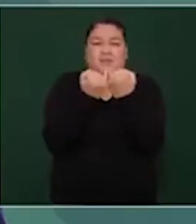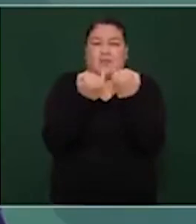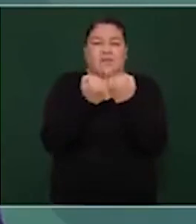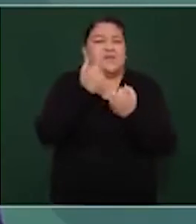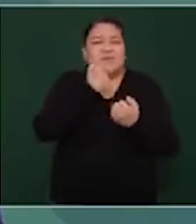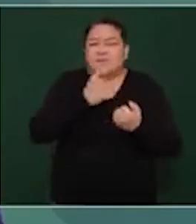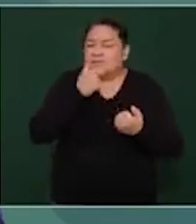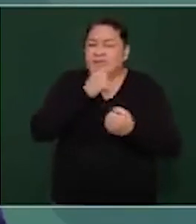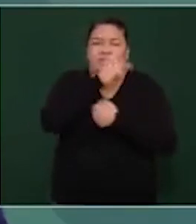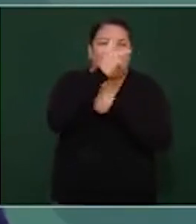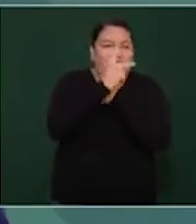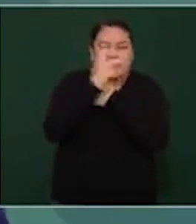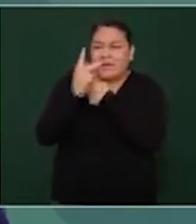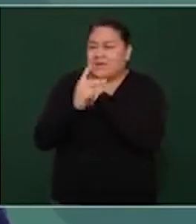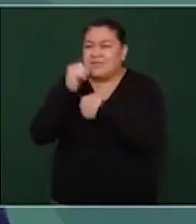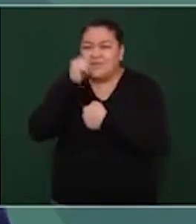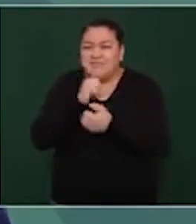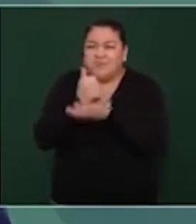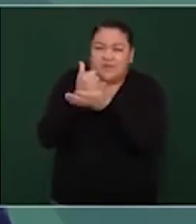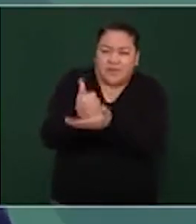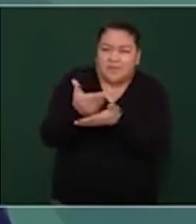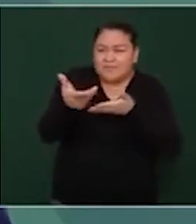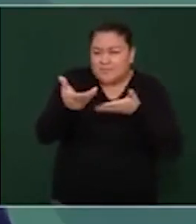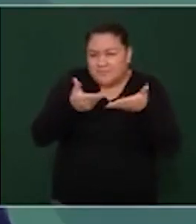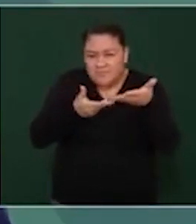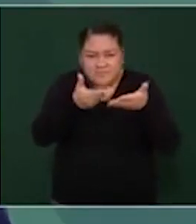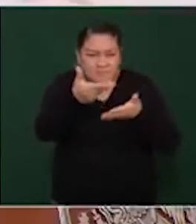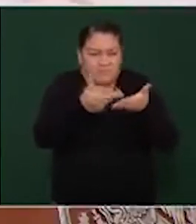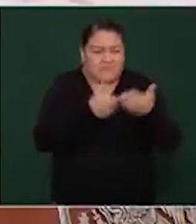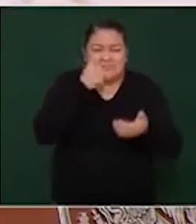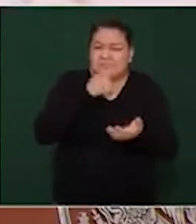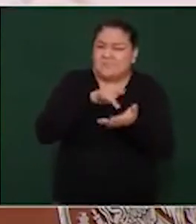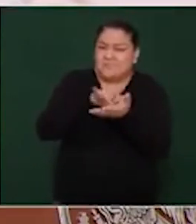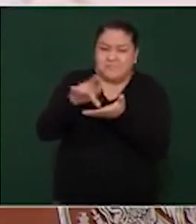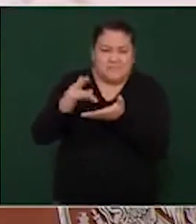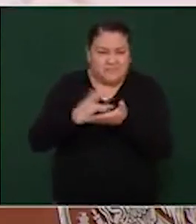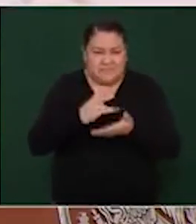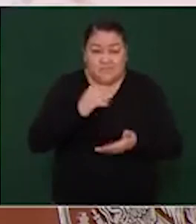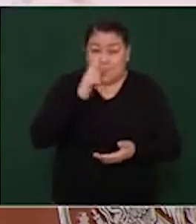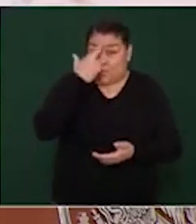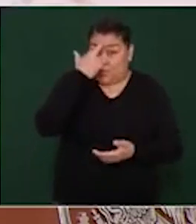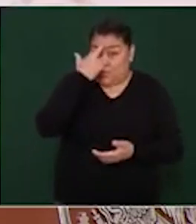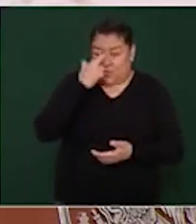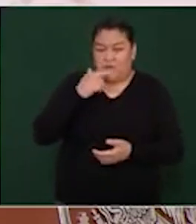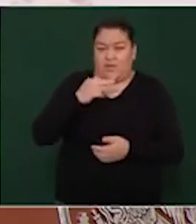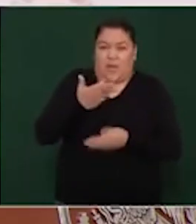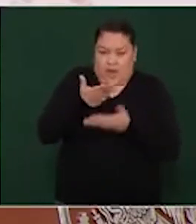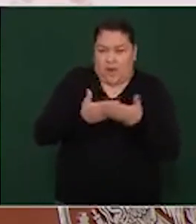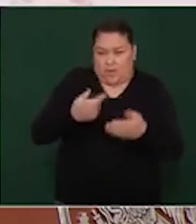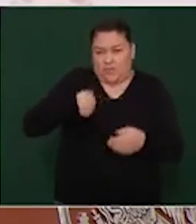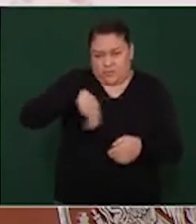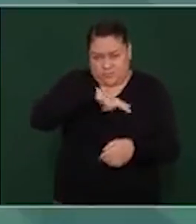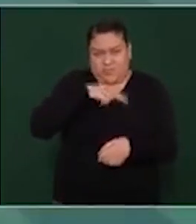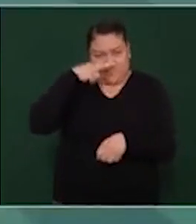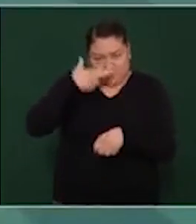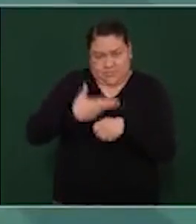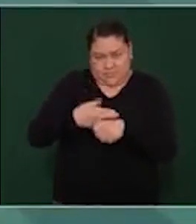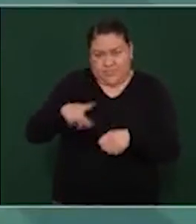cooperación. La política exterior del actual gobierno